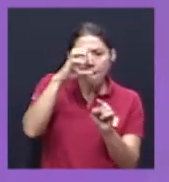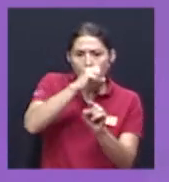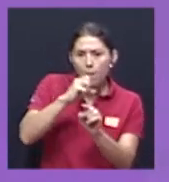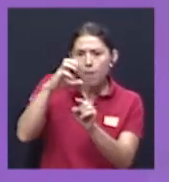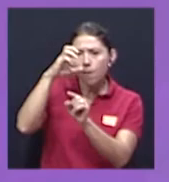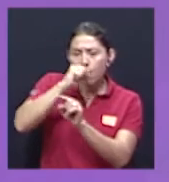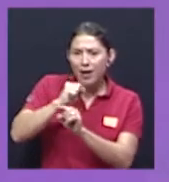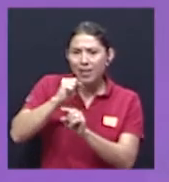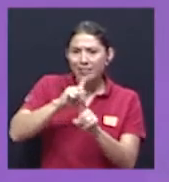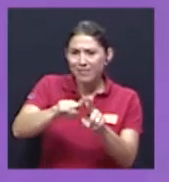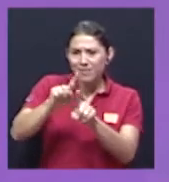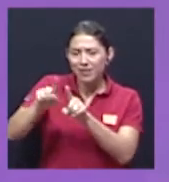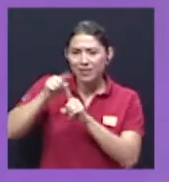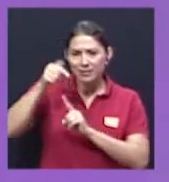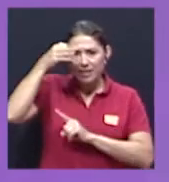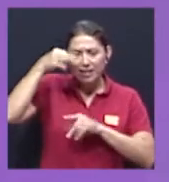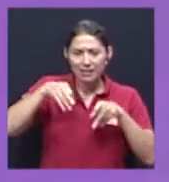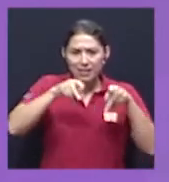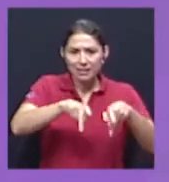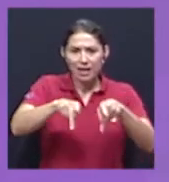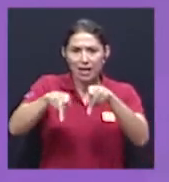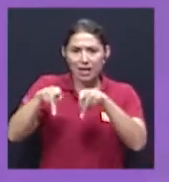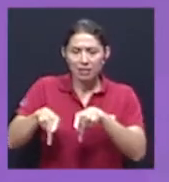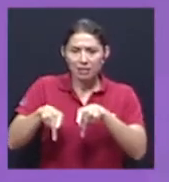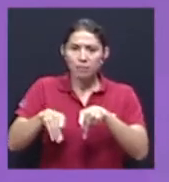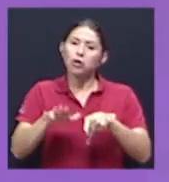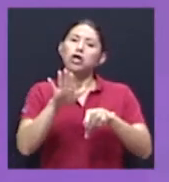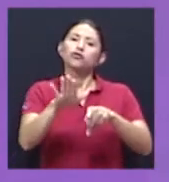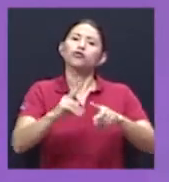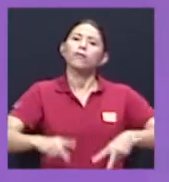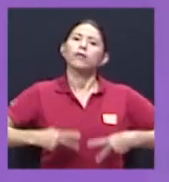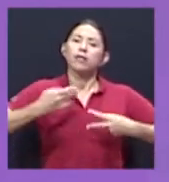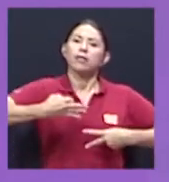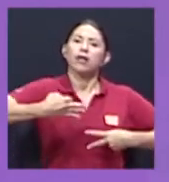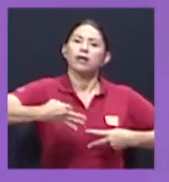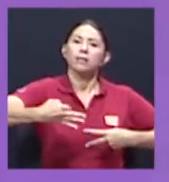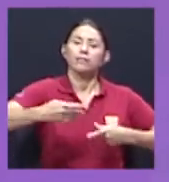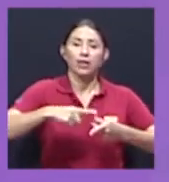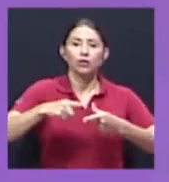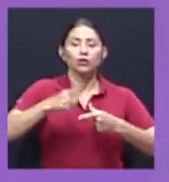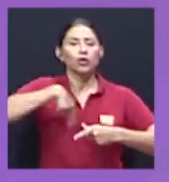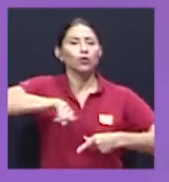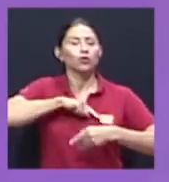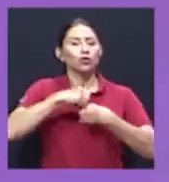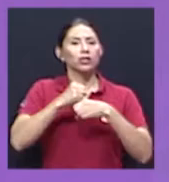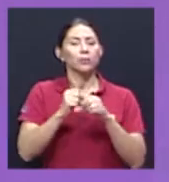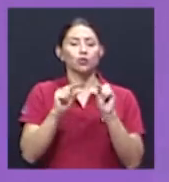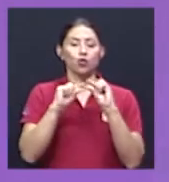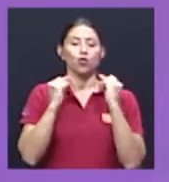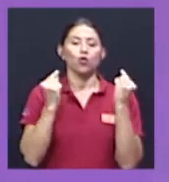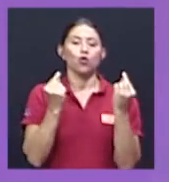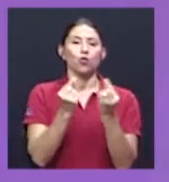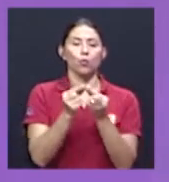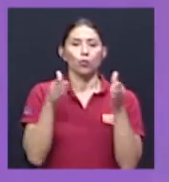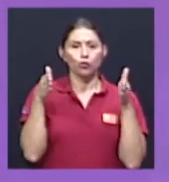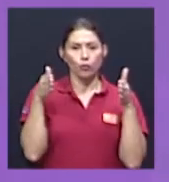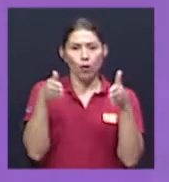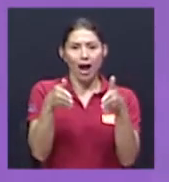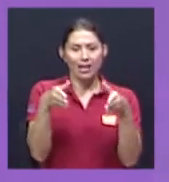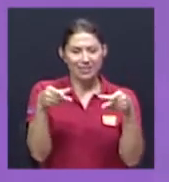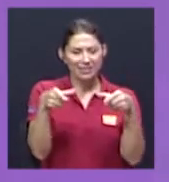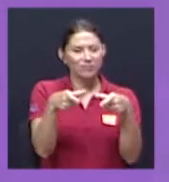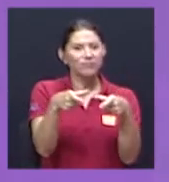cotidianidad. Entonces, realizamos grupos focales. ¿Qué son grupos focales? Son reuniones donde se invita un máximo de 10